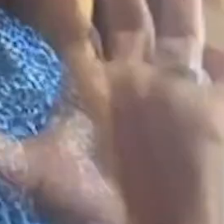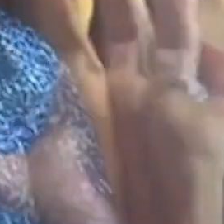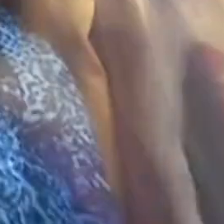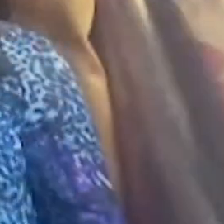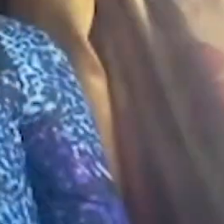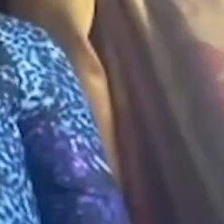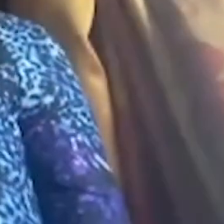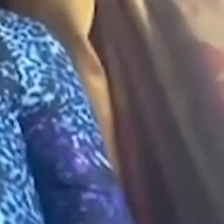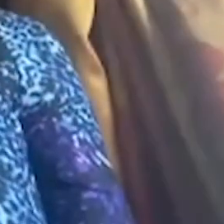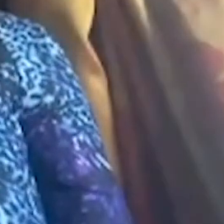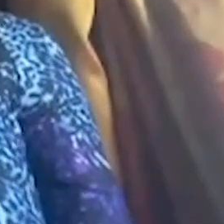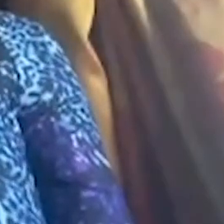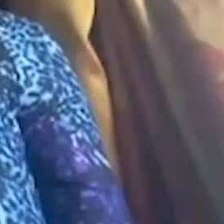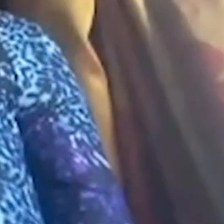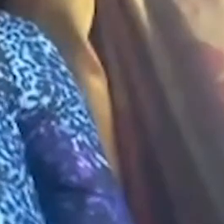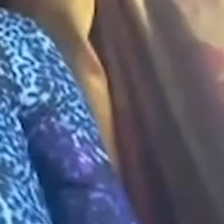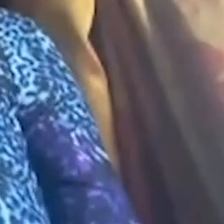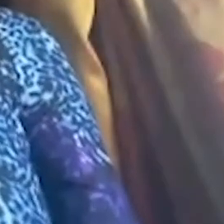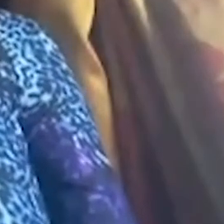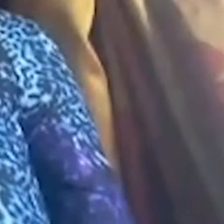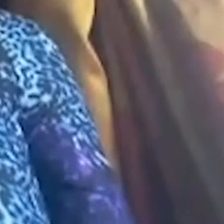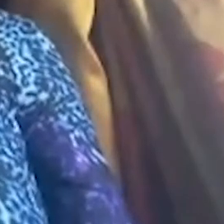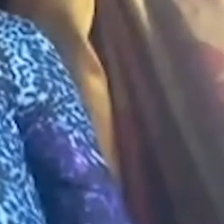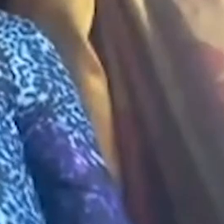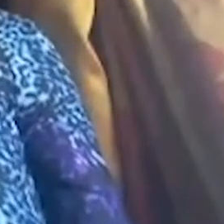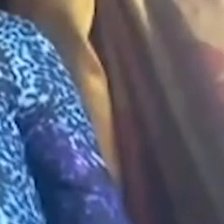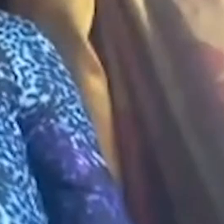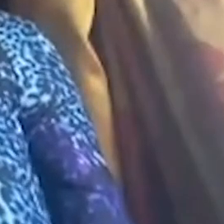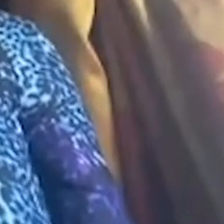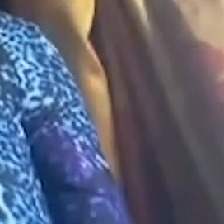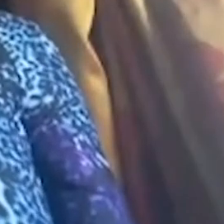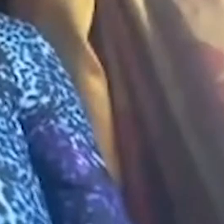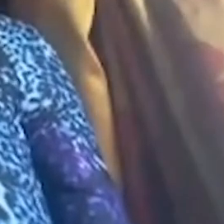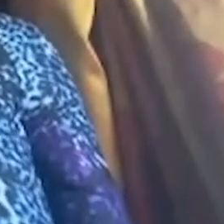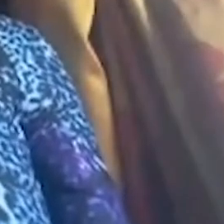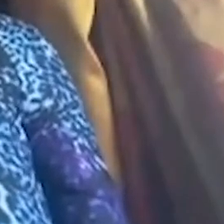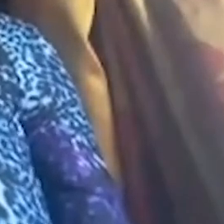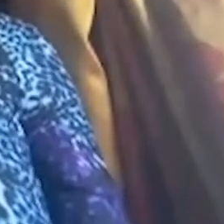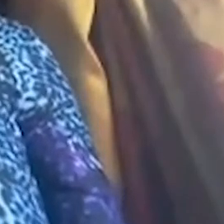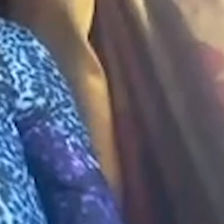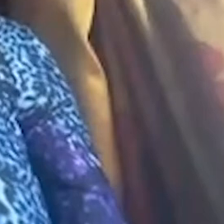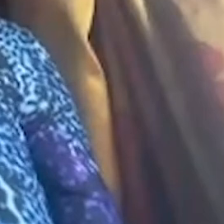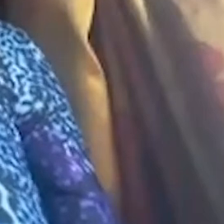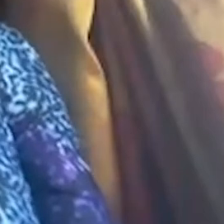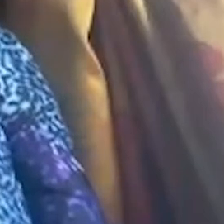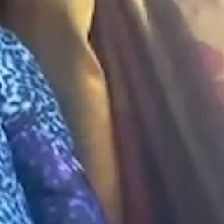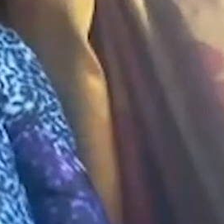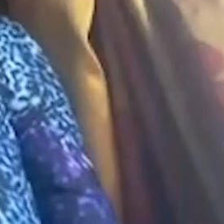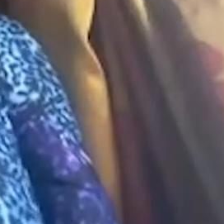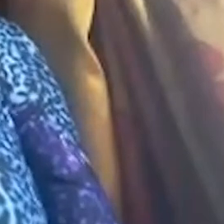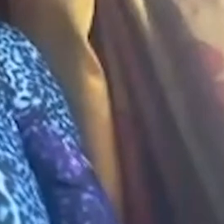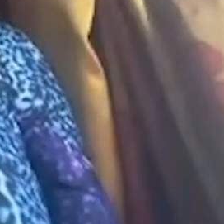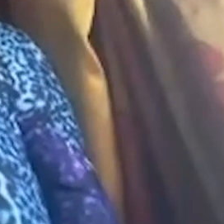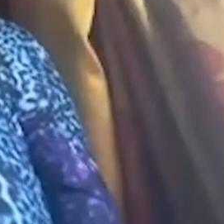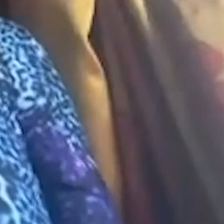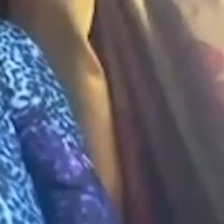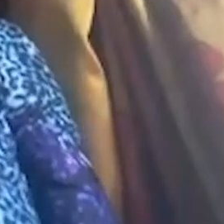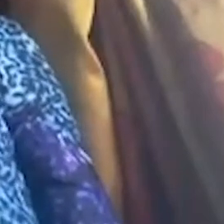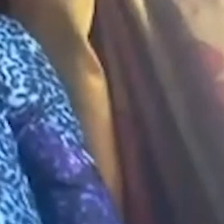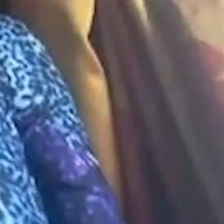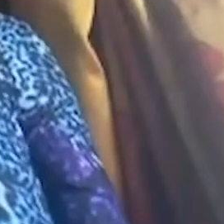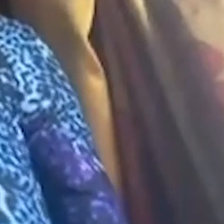Ese es un lado. El desafío más importante es el de la sostenibilidad del parque empresarial, del parque